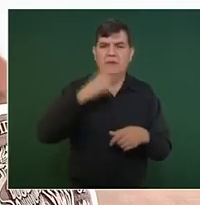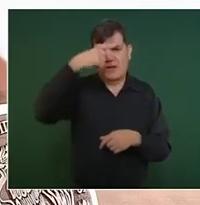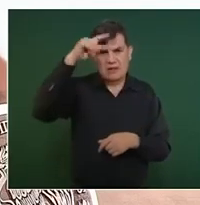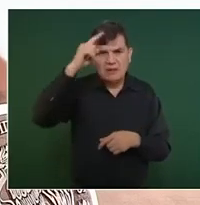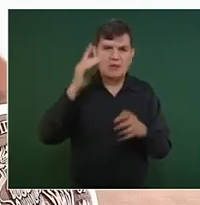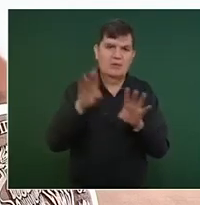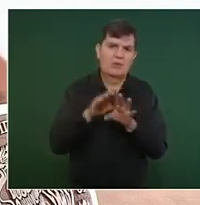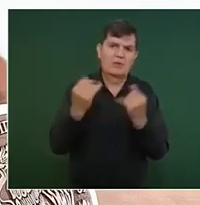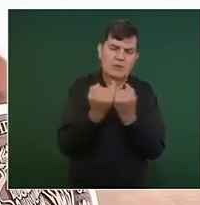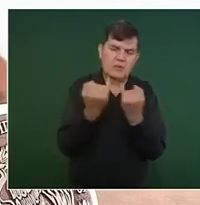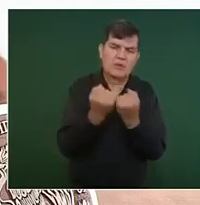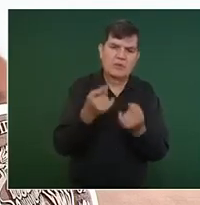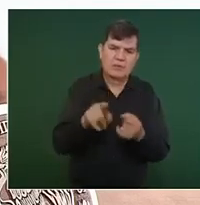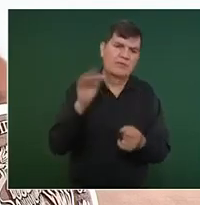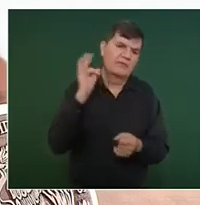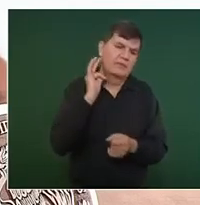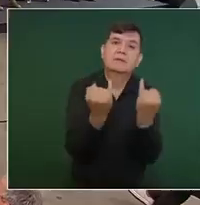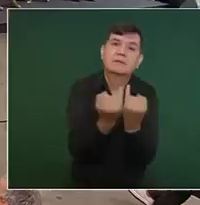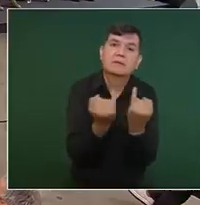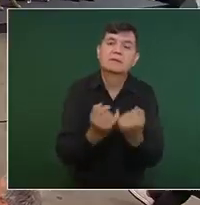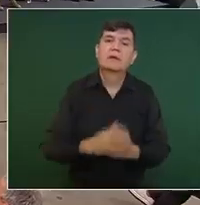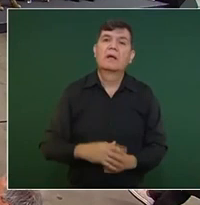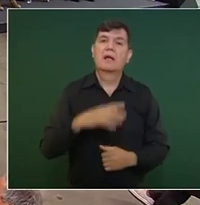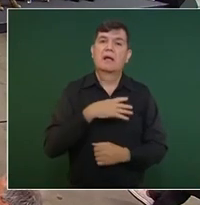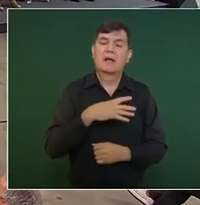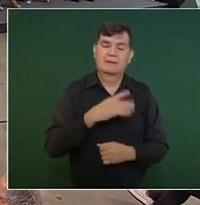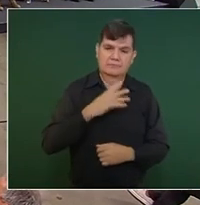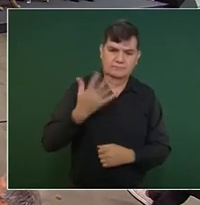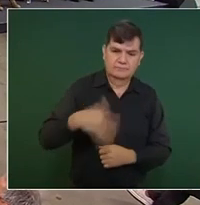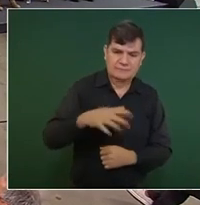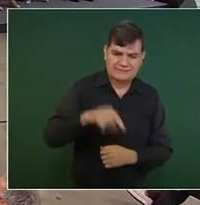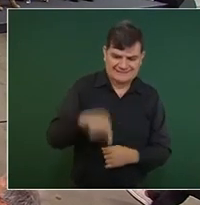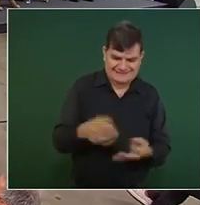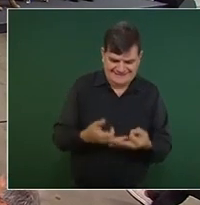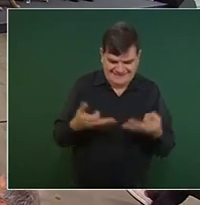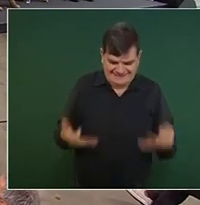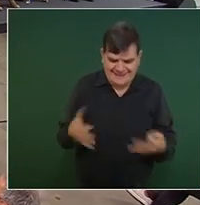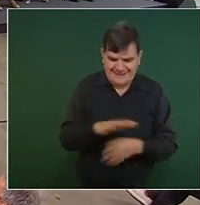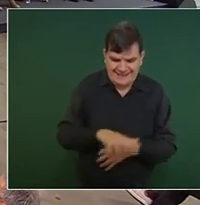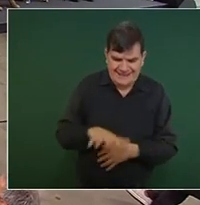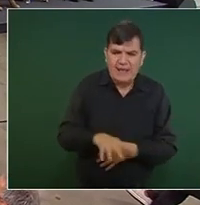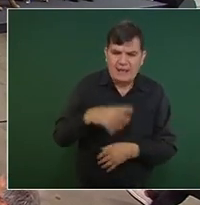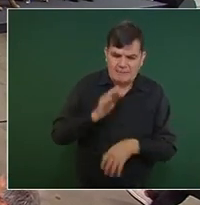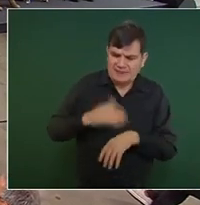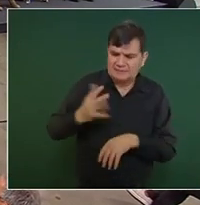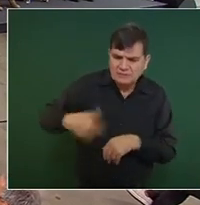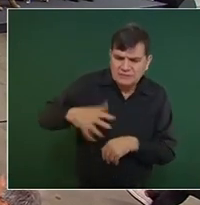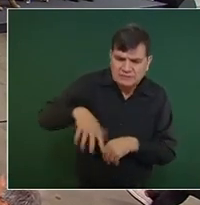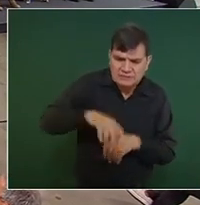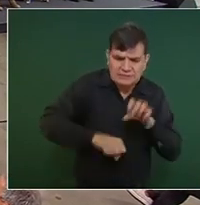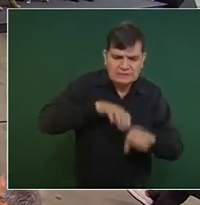y por parte de Fiscalía. Hay acciones de búsqueda en tierra, estas acciones continúan.